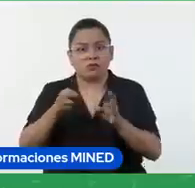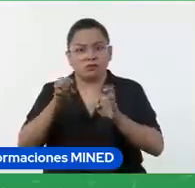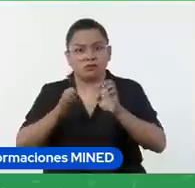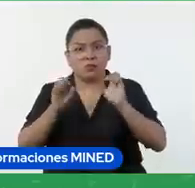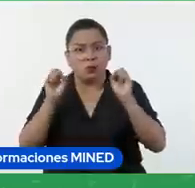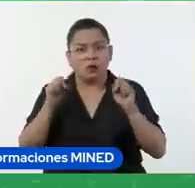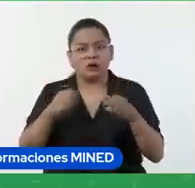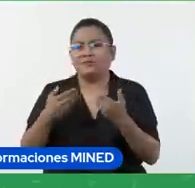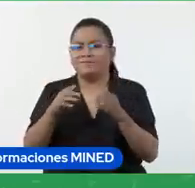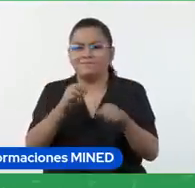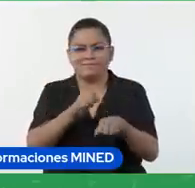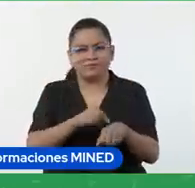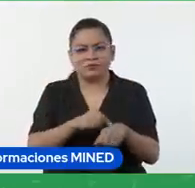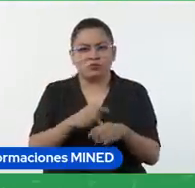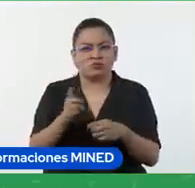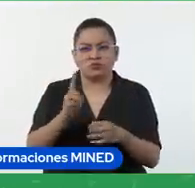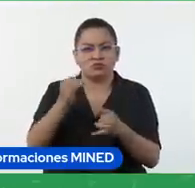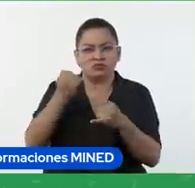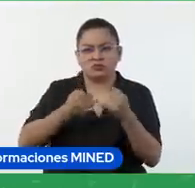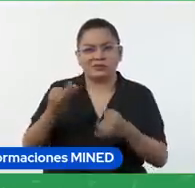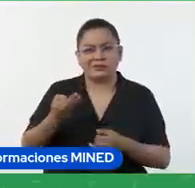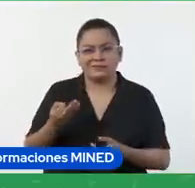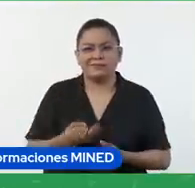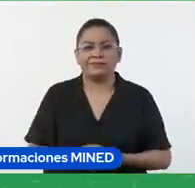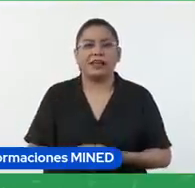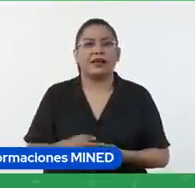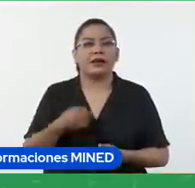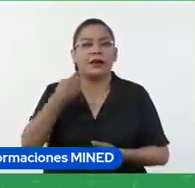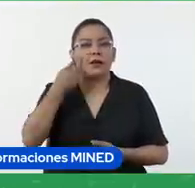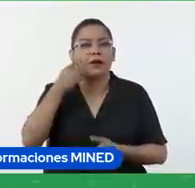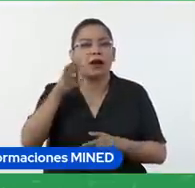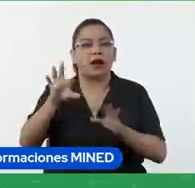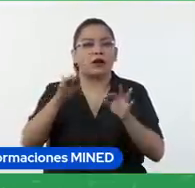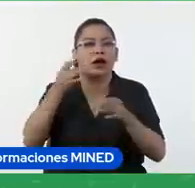diferentes momentos. Vamos a revisar algunos ejemplos.